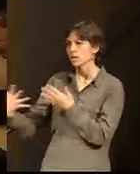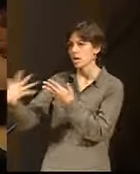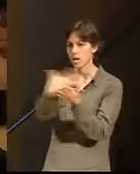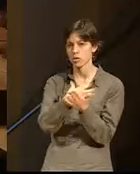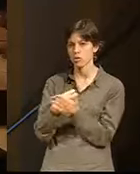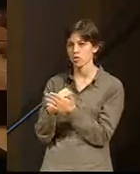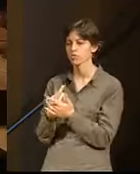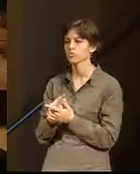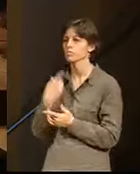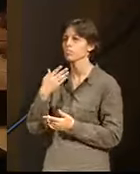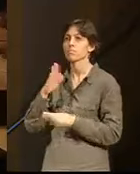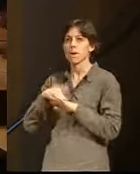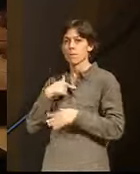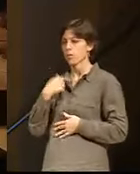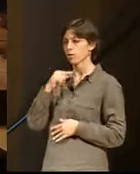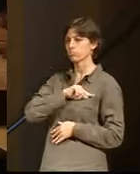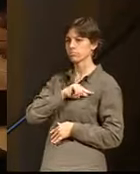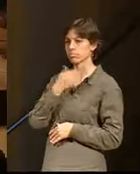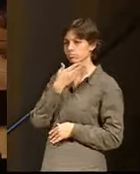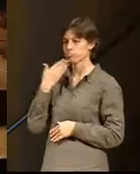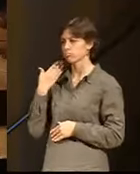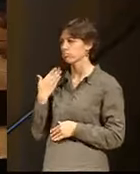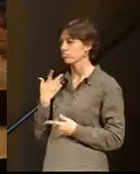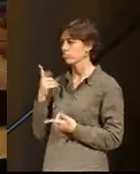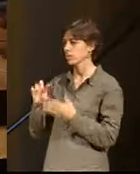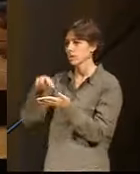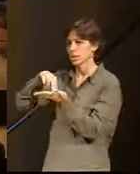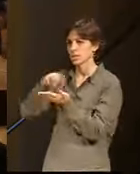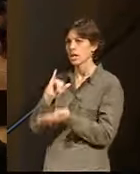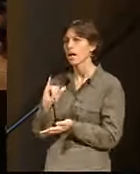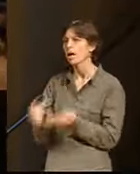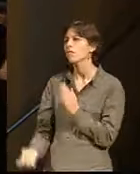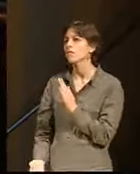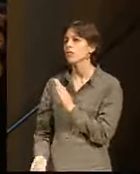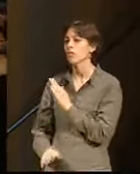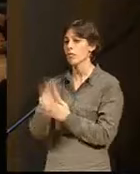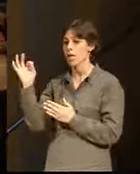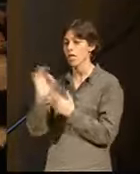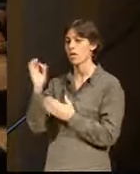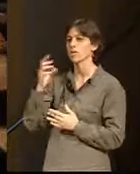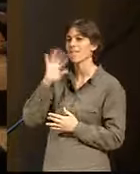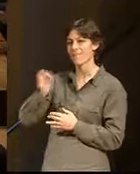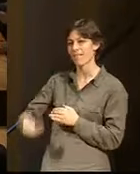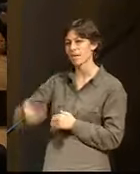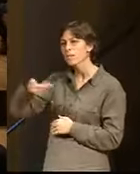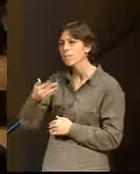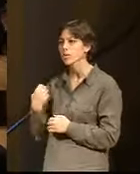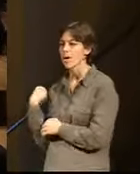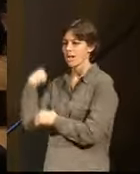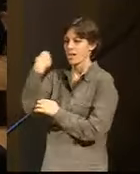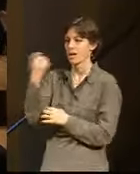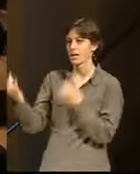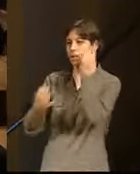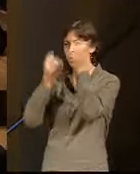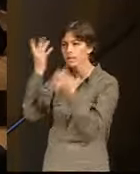Para mí es un orgullo estar hoy aquí de nuevo con la Fundación Lo que de verdad importa, apoyando esta iniciativa que desde el principio